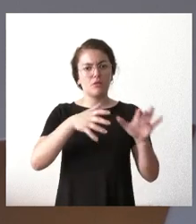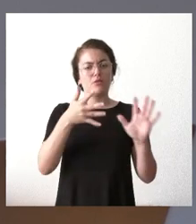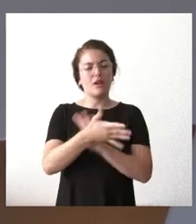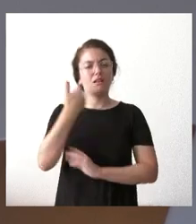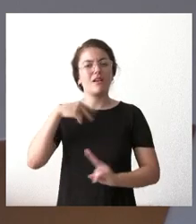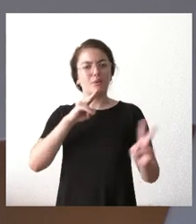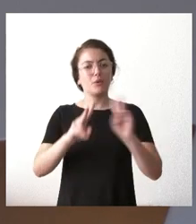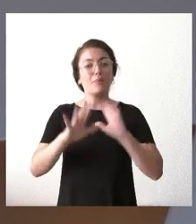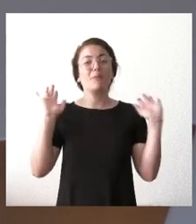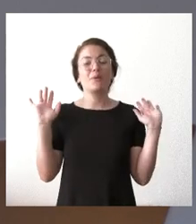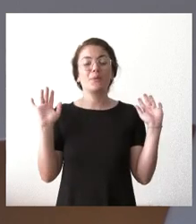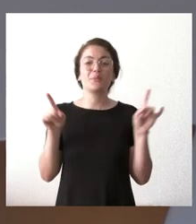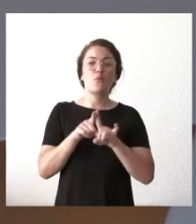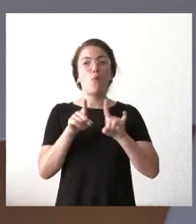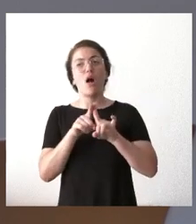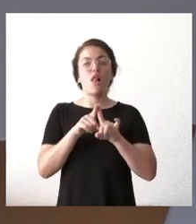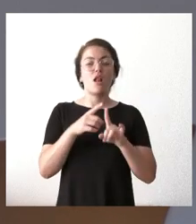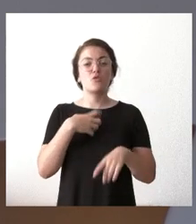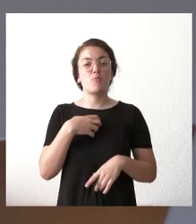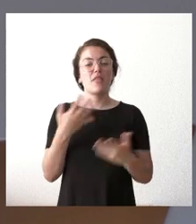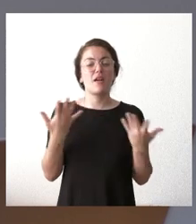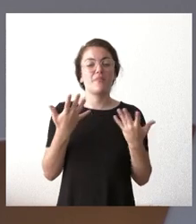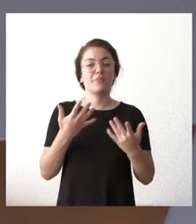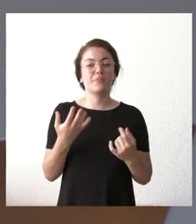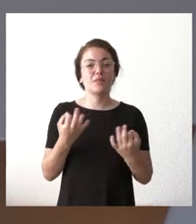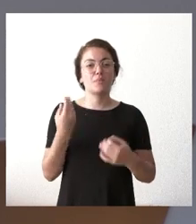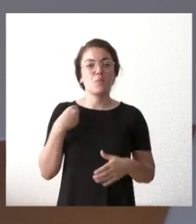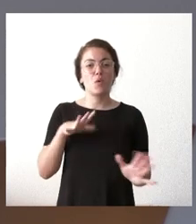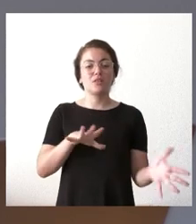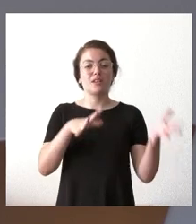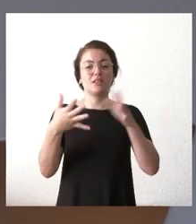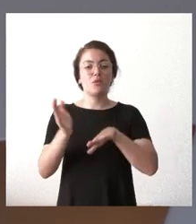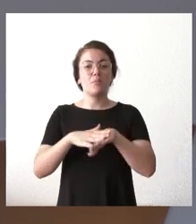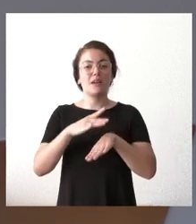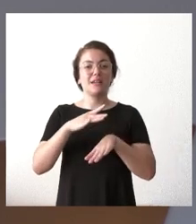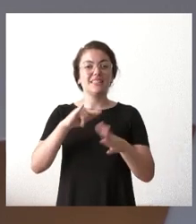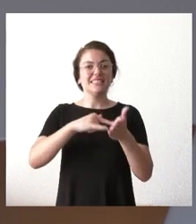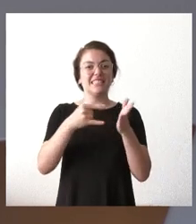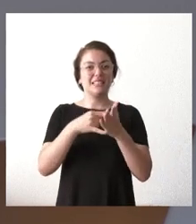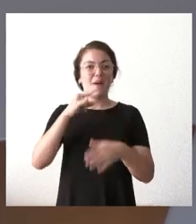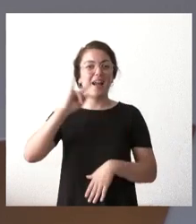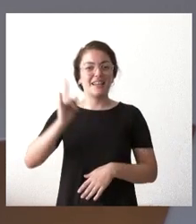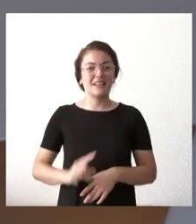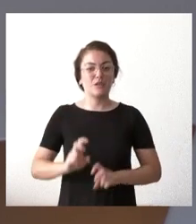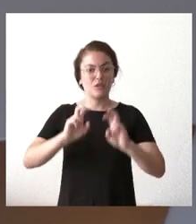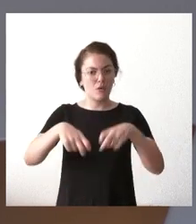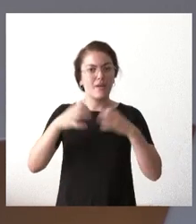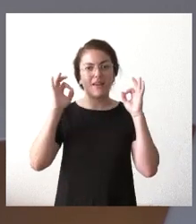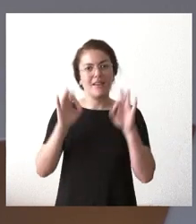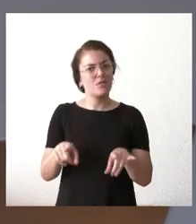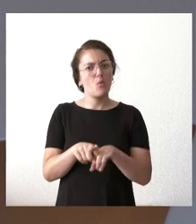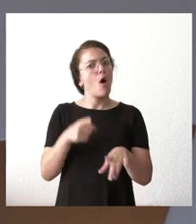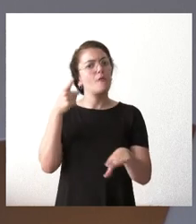pero lo que no se puede evitar es que la transición a un sistema energético renovable está ahí es una obligación